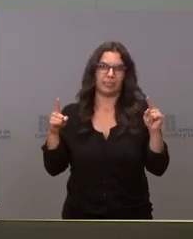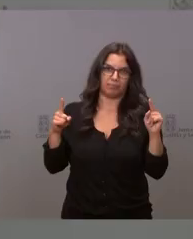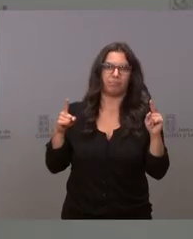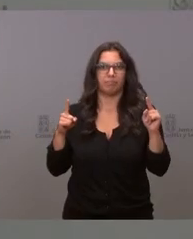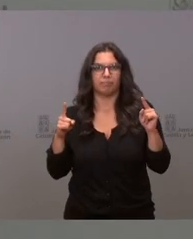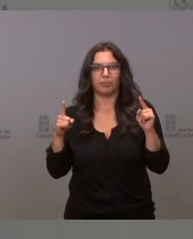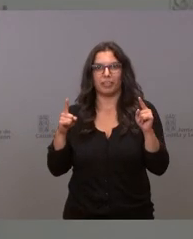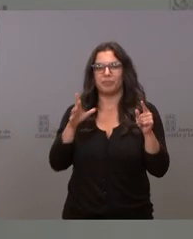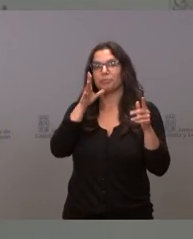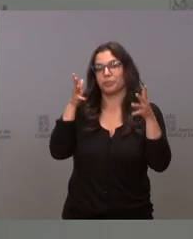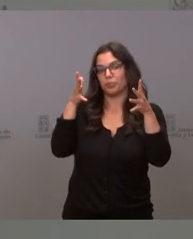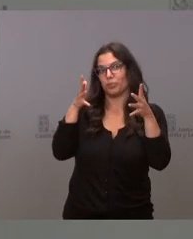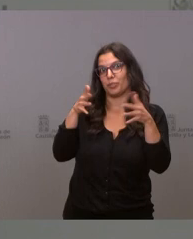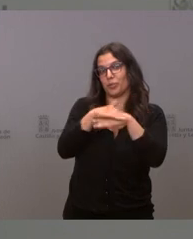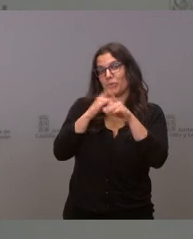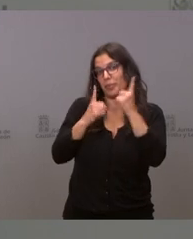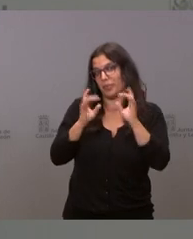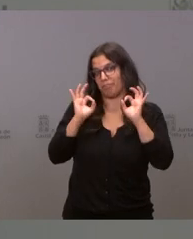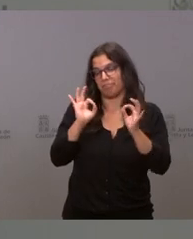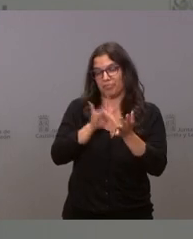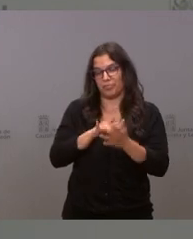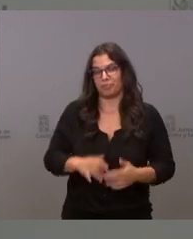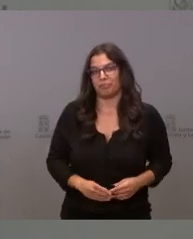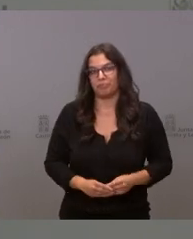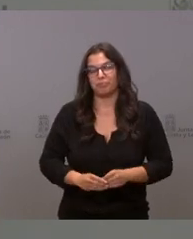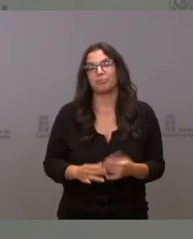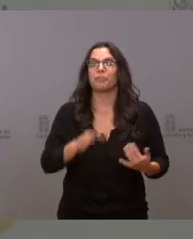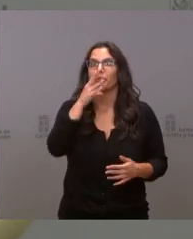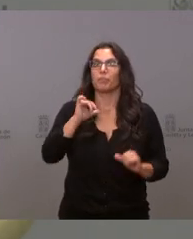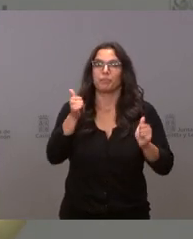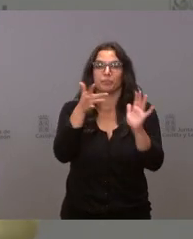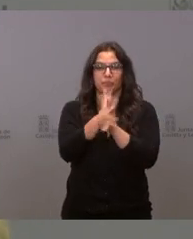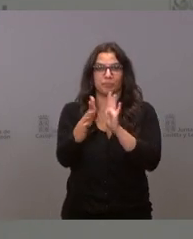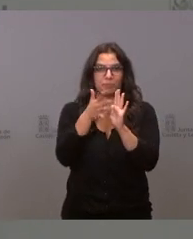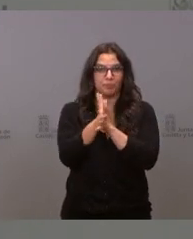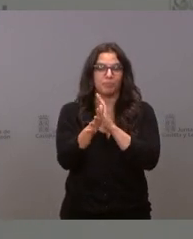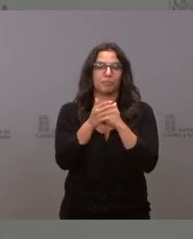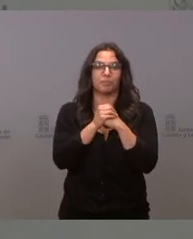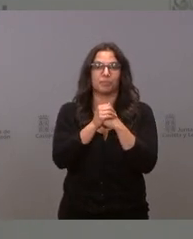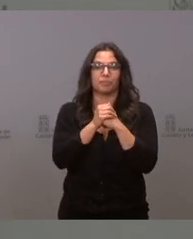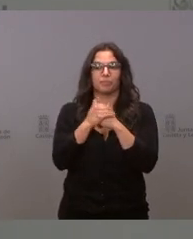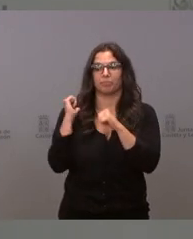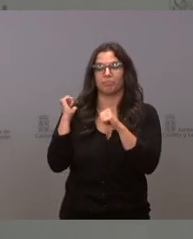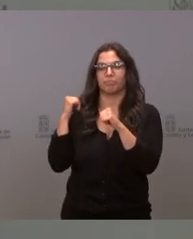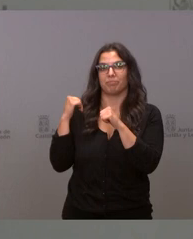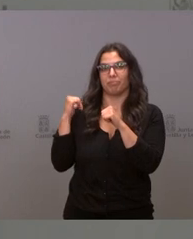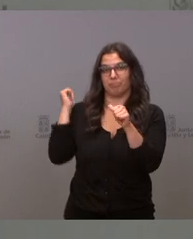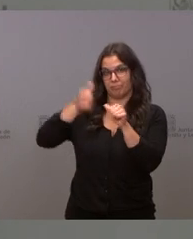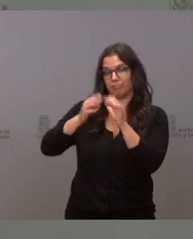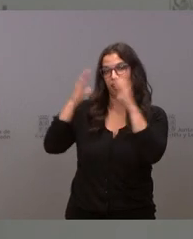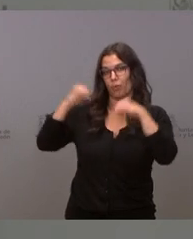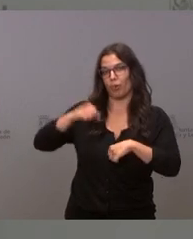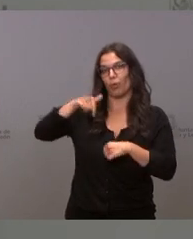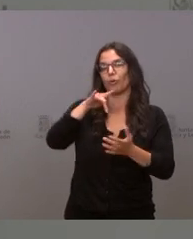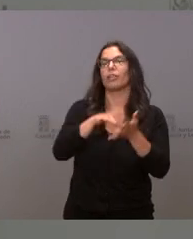consejos de gobierno a veces son así. Así que paso a relatarles los acuerdos tomados en el día de